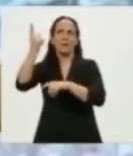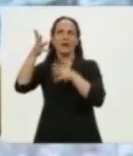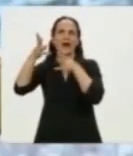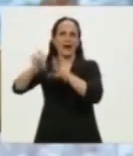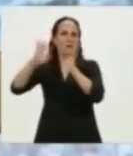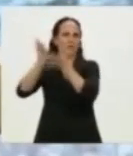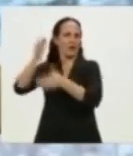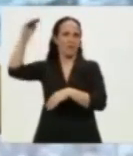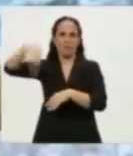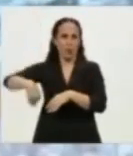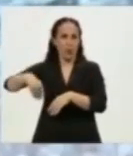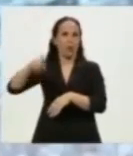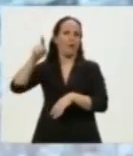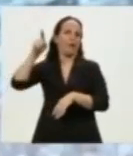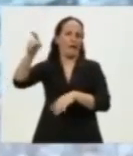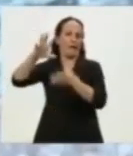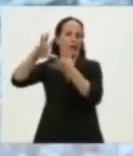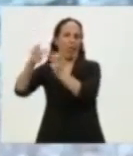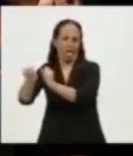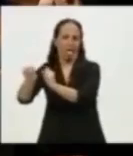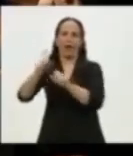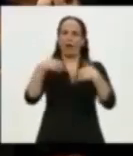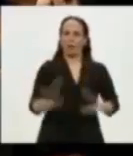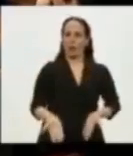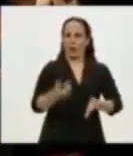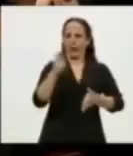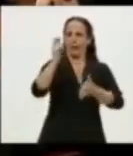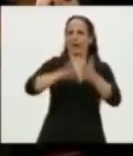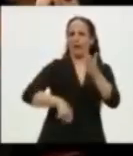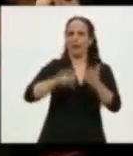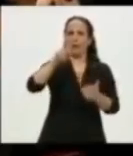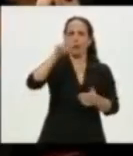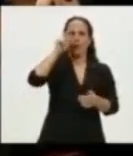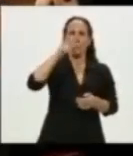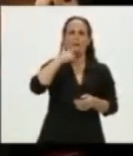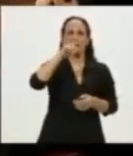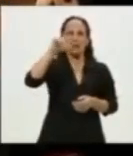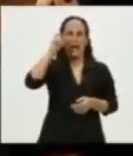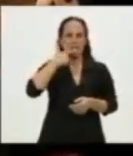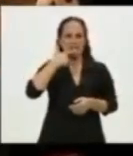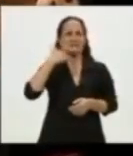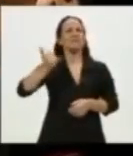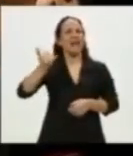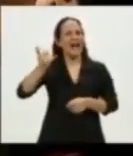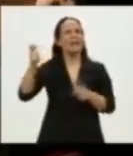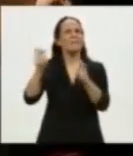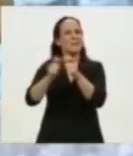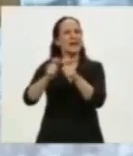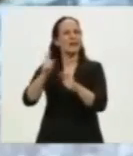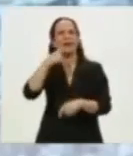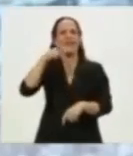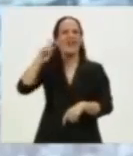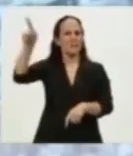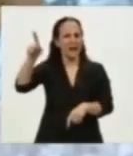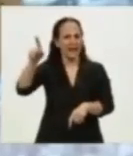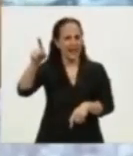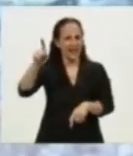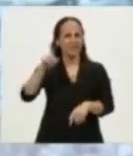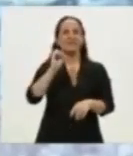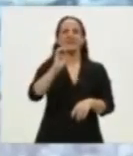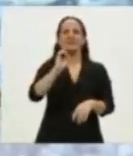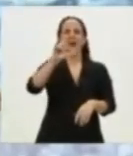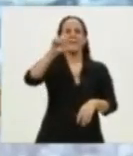Tratado de Versalles. Hay una película alemana, así se la vieron la caída, muy buena realmente,